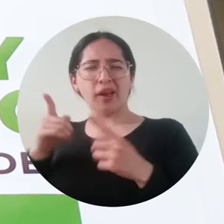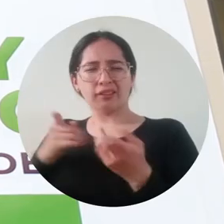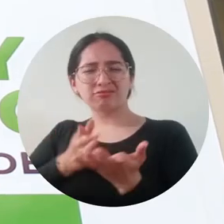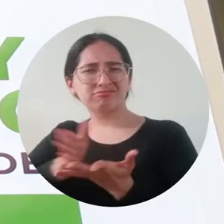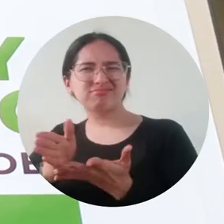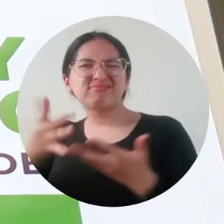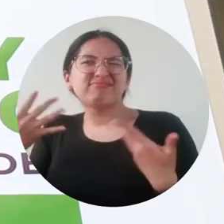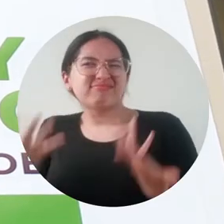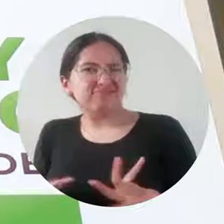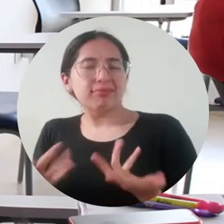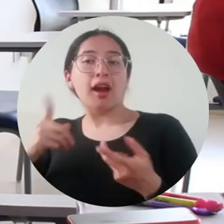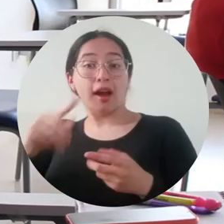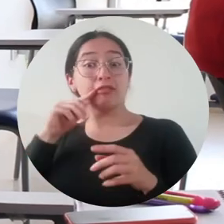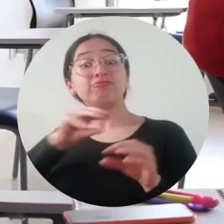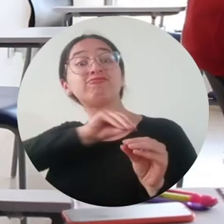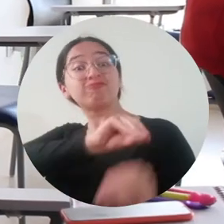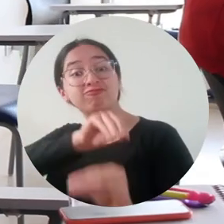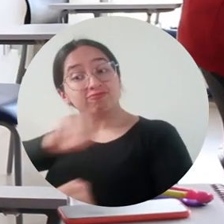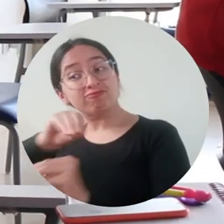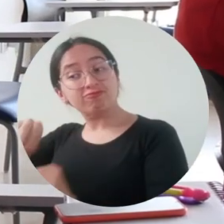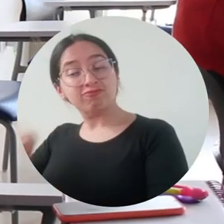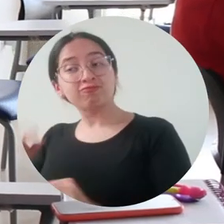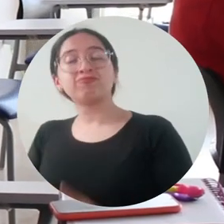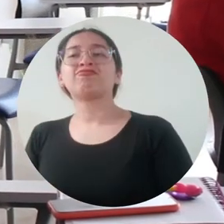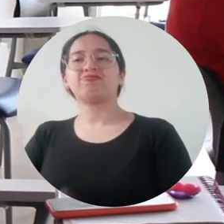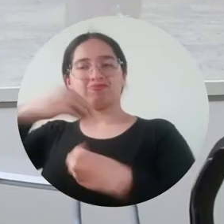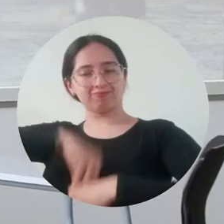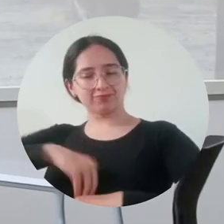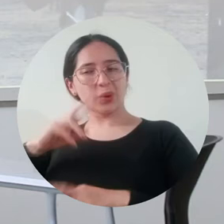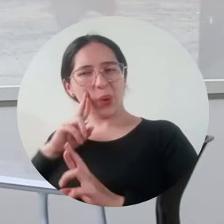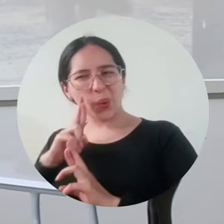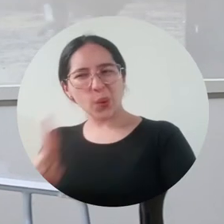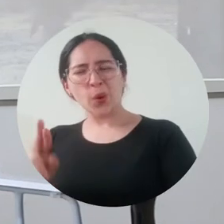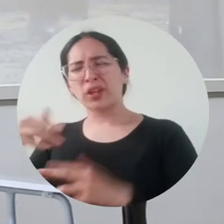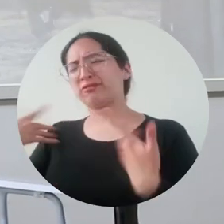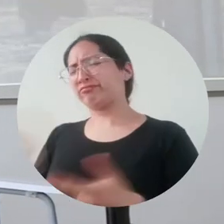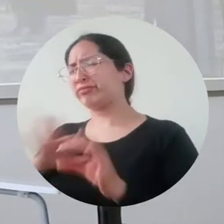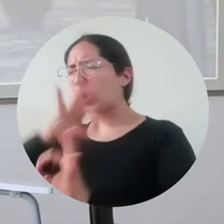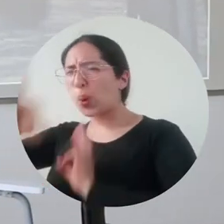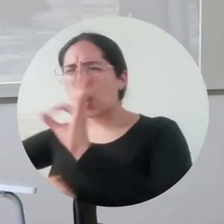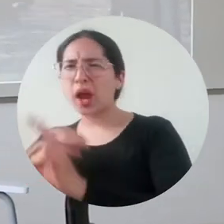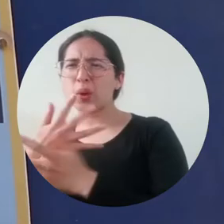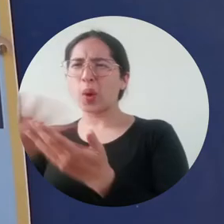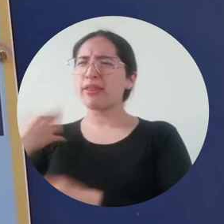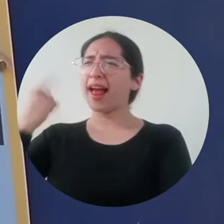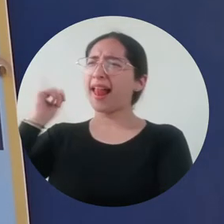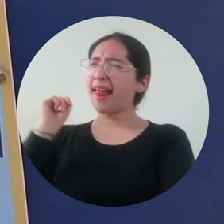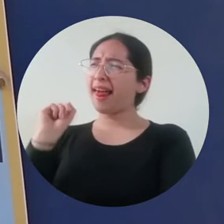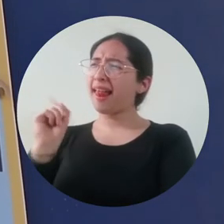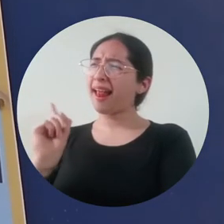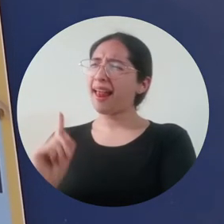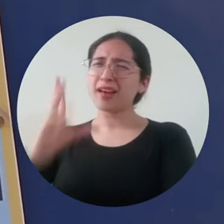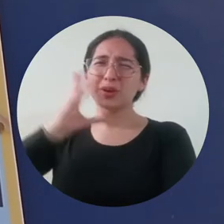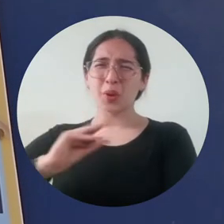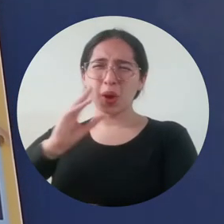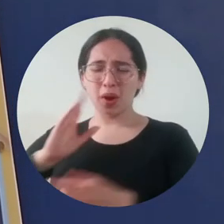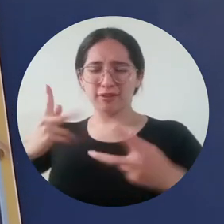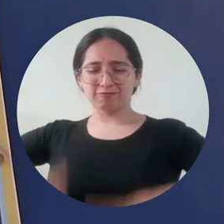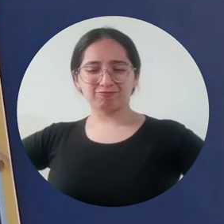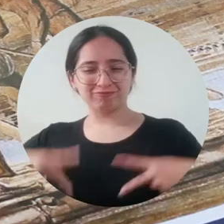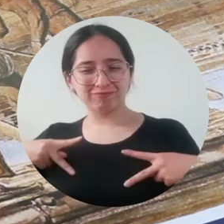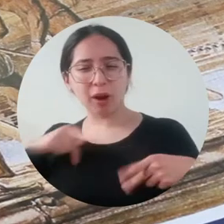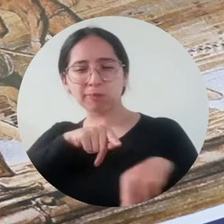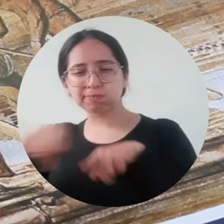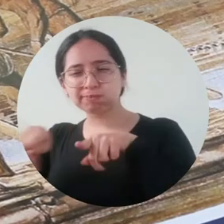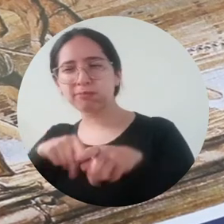espíritu precisamente del programa es reconocer y valorar toda esa gestión y toda esa experiencia a